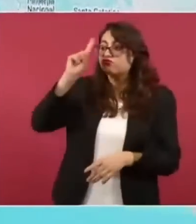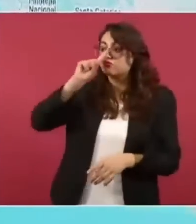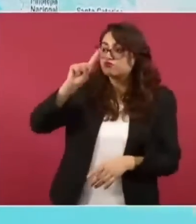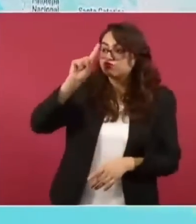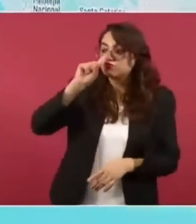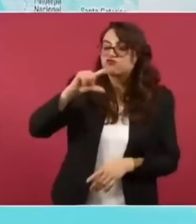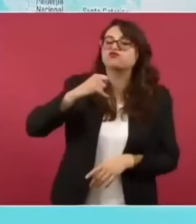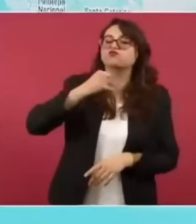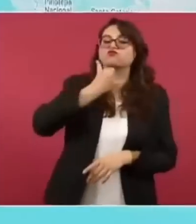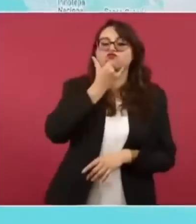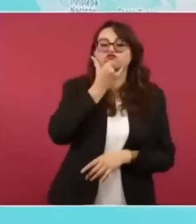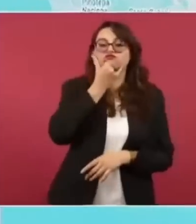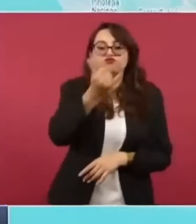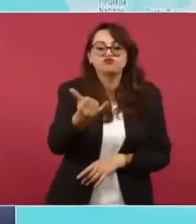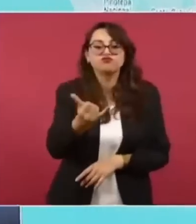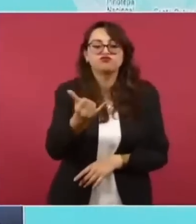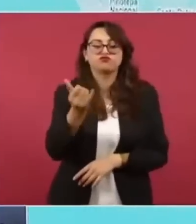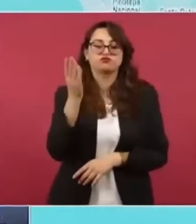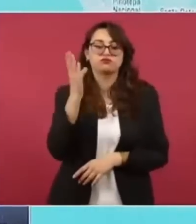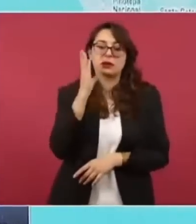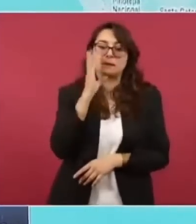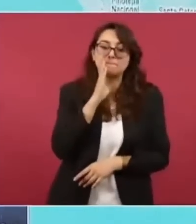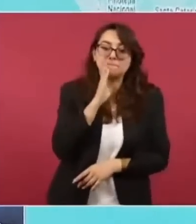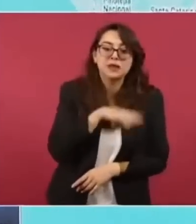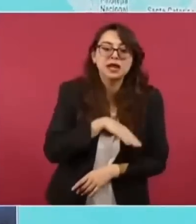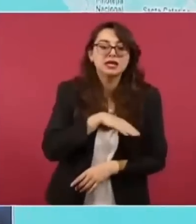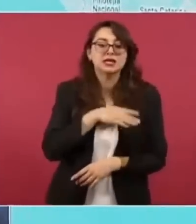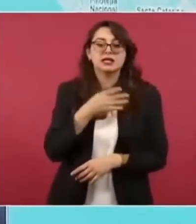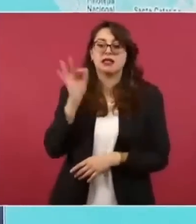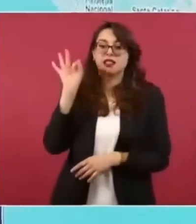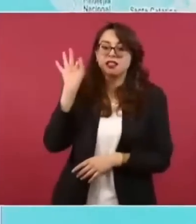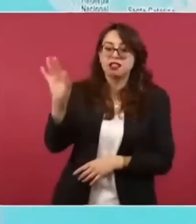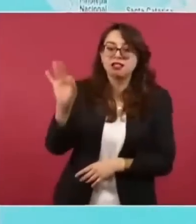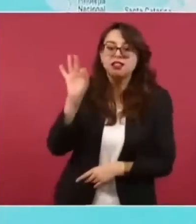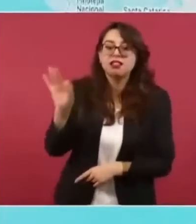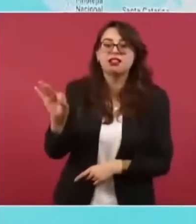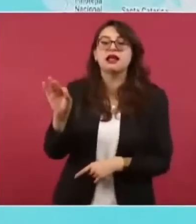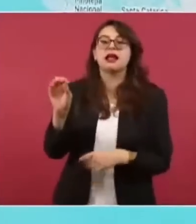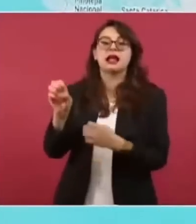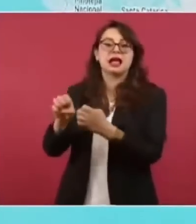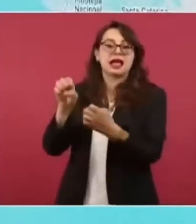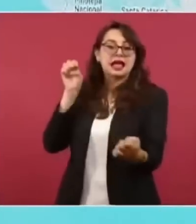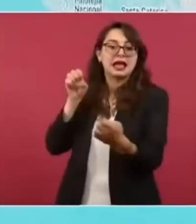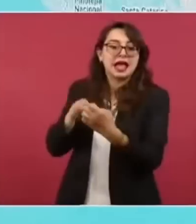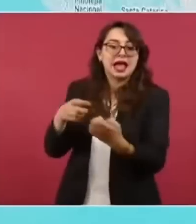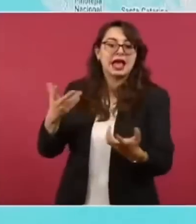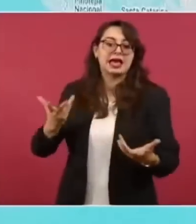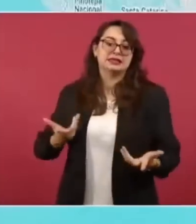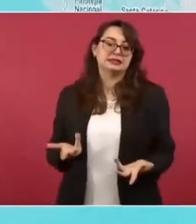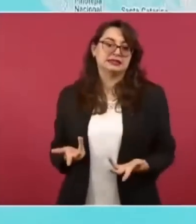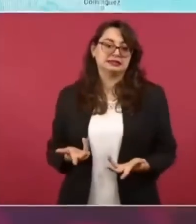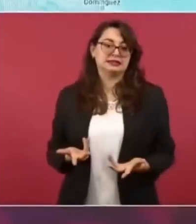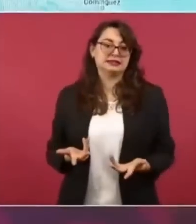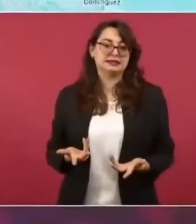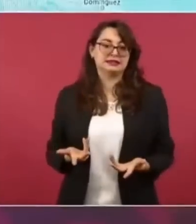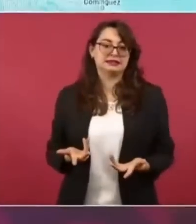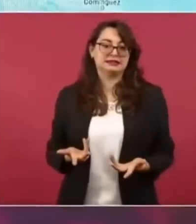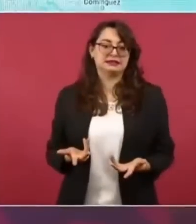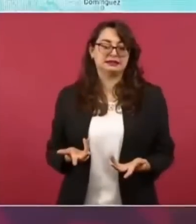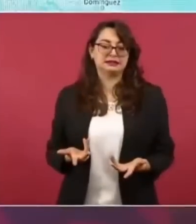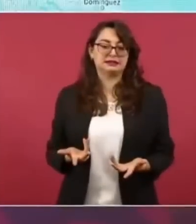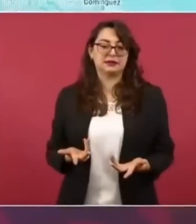son sacan o encampanan a